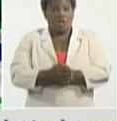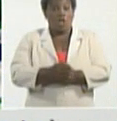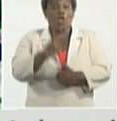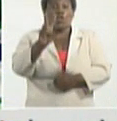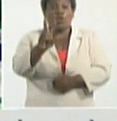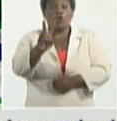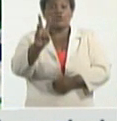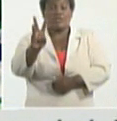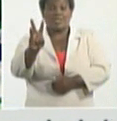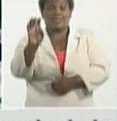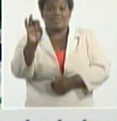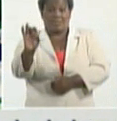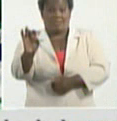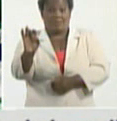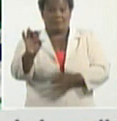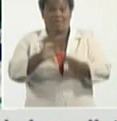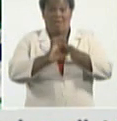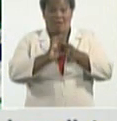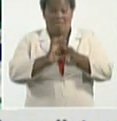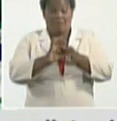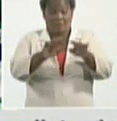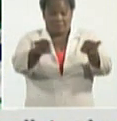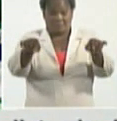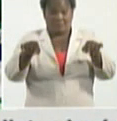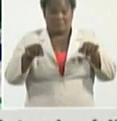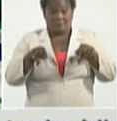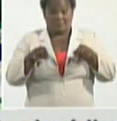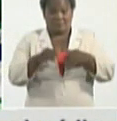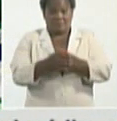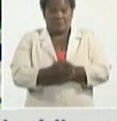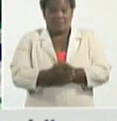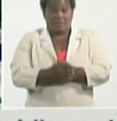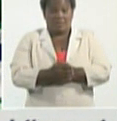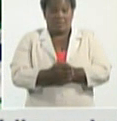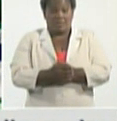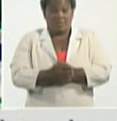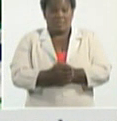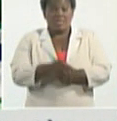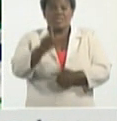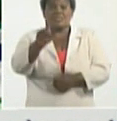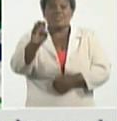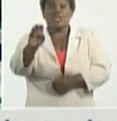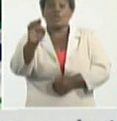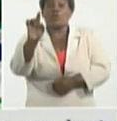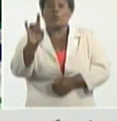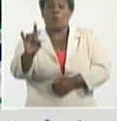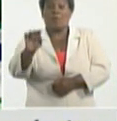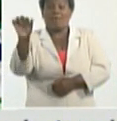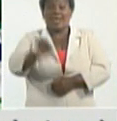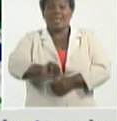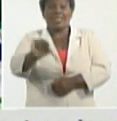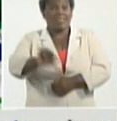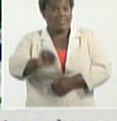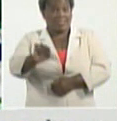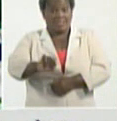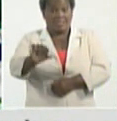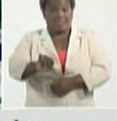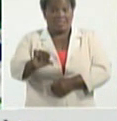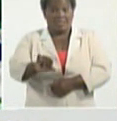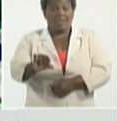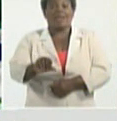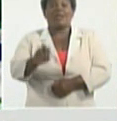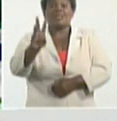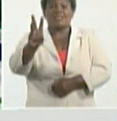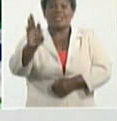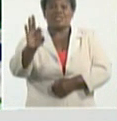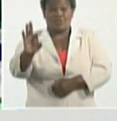237 pacientes en terapia intensiva, 109 en estado crítico, estamos hablando incluso 38